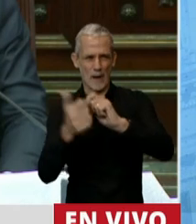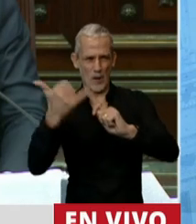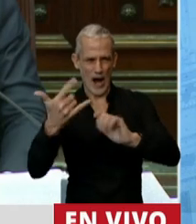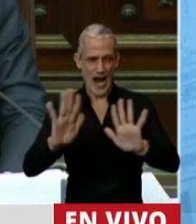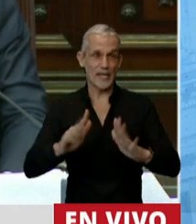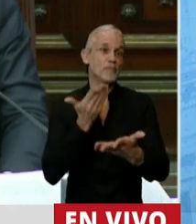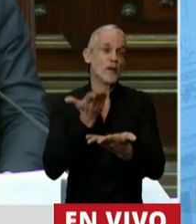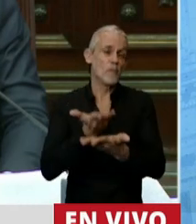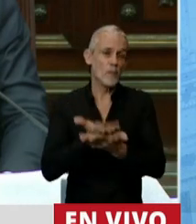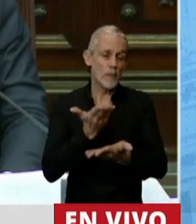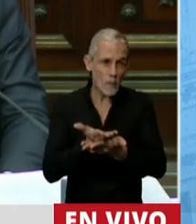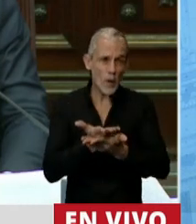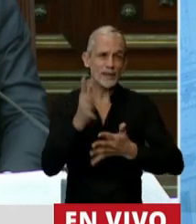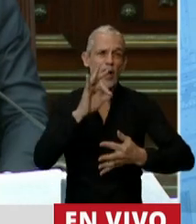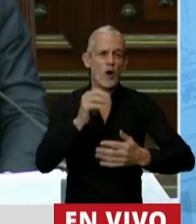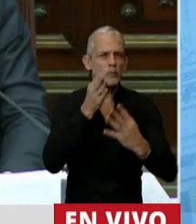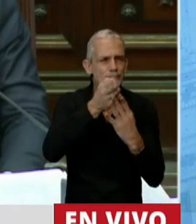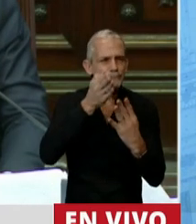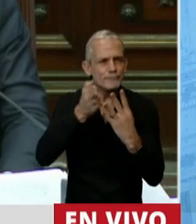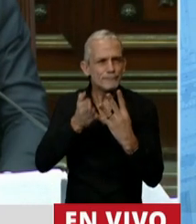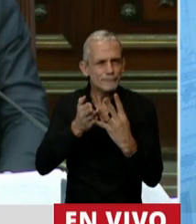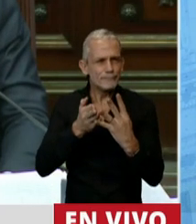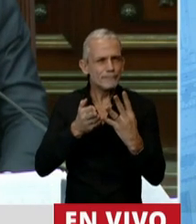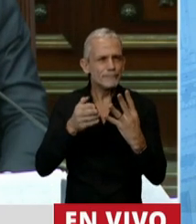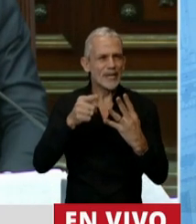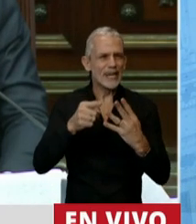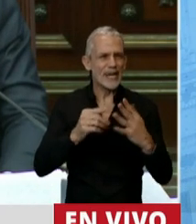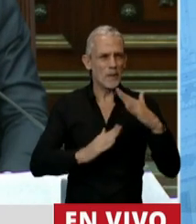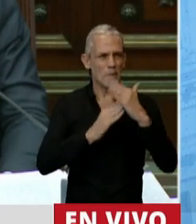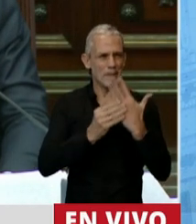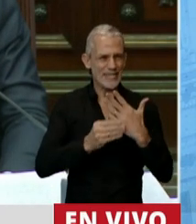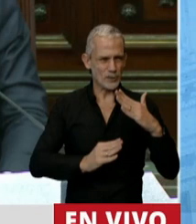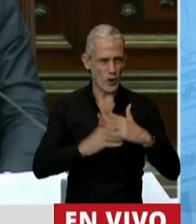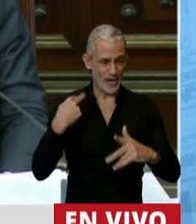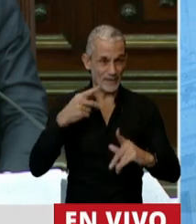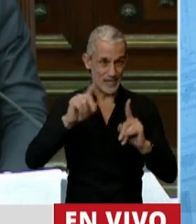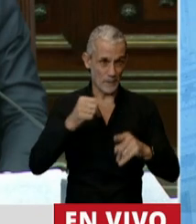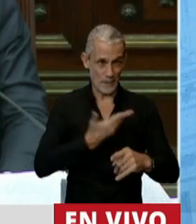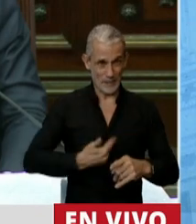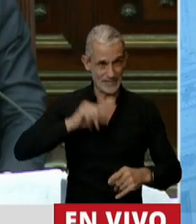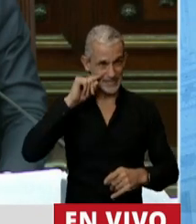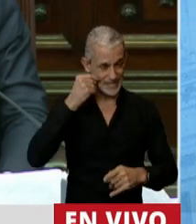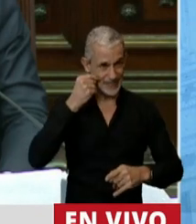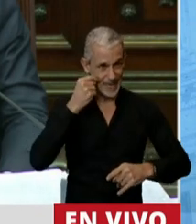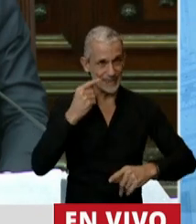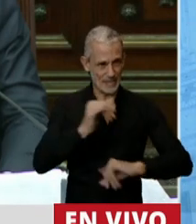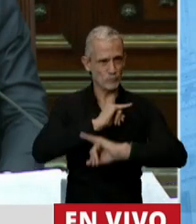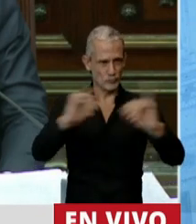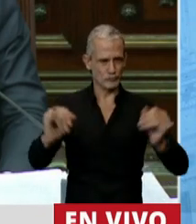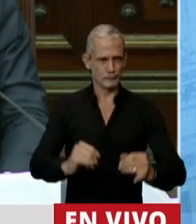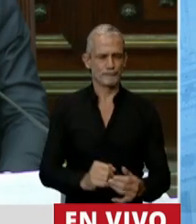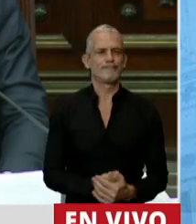propuesta o de los ejes que plantea el Jefe de Gabinete y que planteó nuestro Presidente en varias oportunidades.